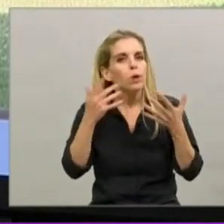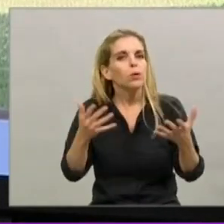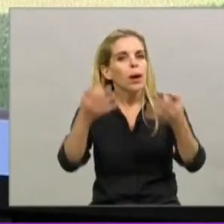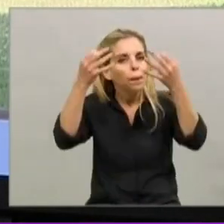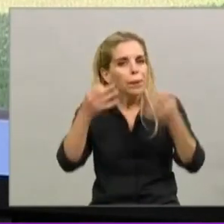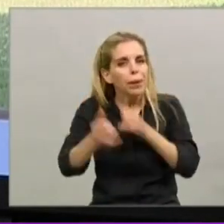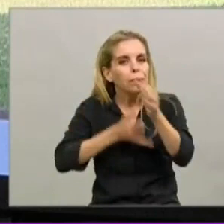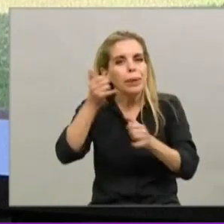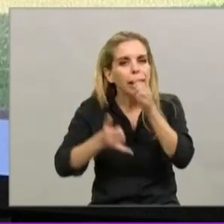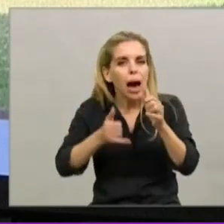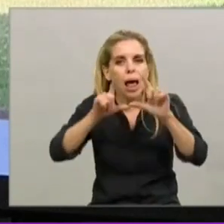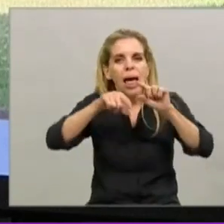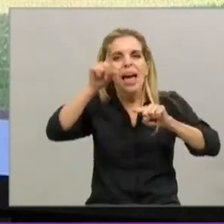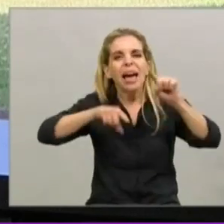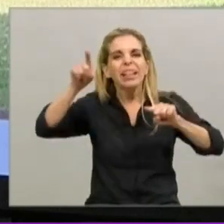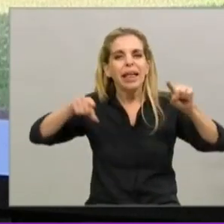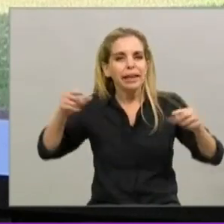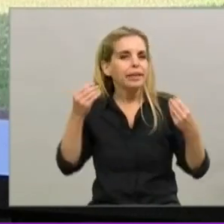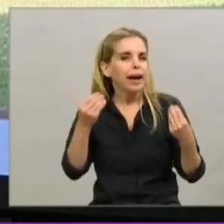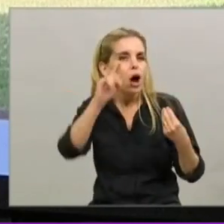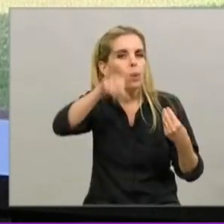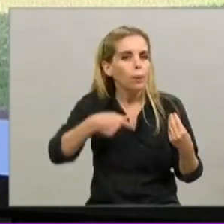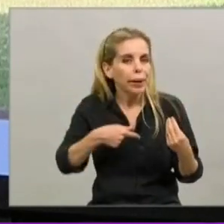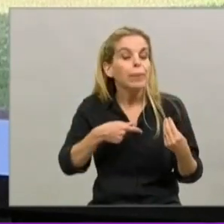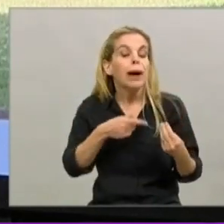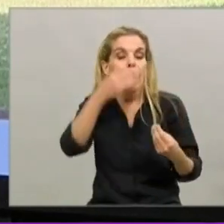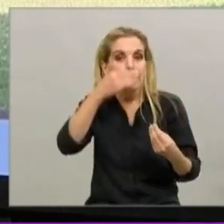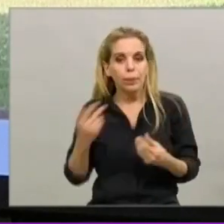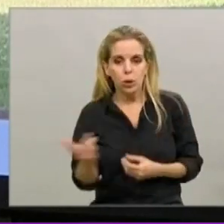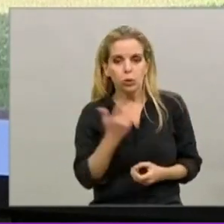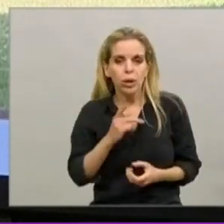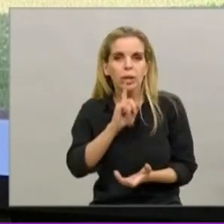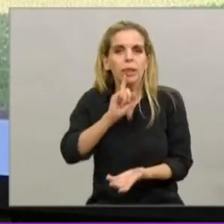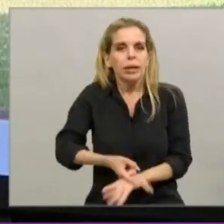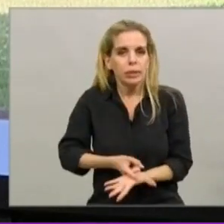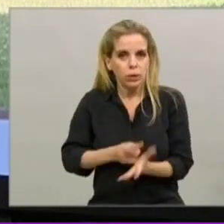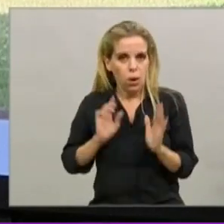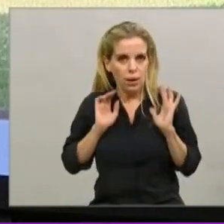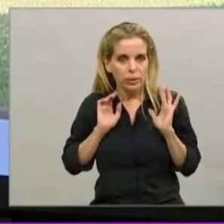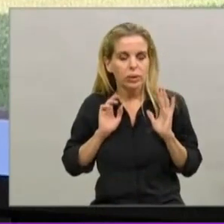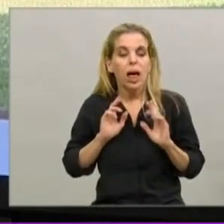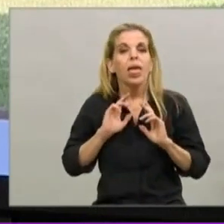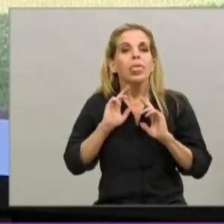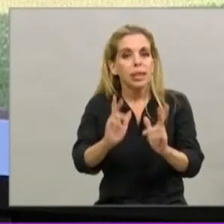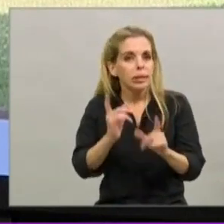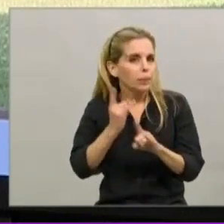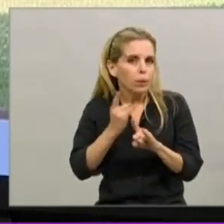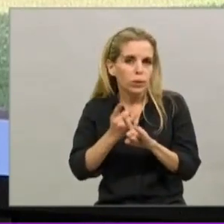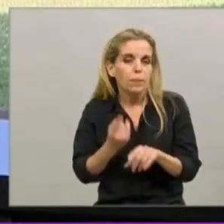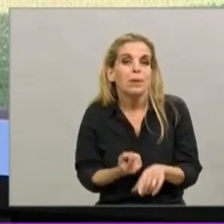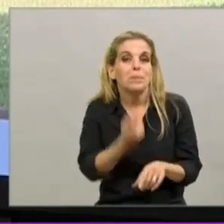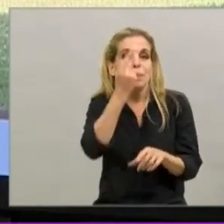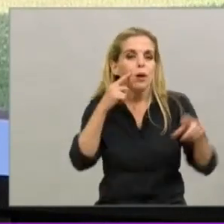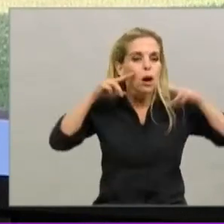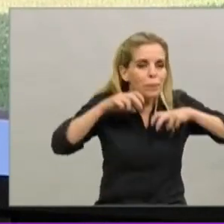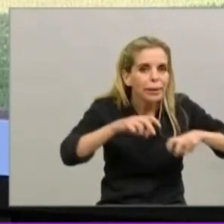su evolución va justificando nuevas decisiones. Siempre dijimos que todas las decisiones las tomamos en base a los datos y la